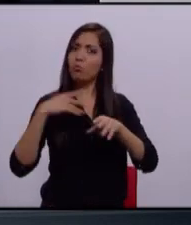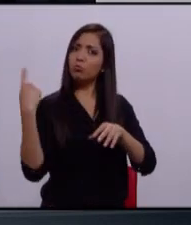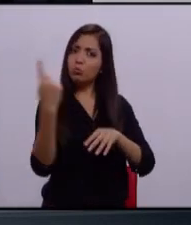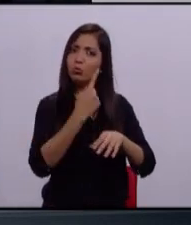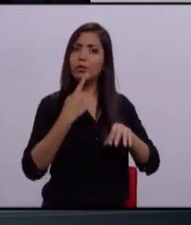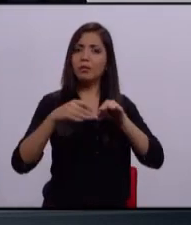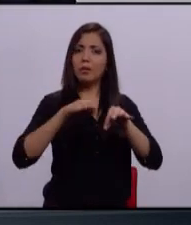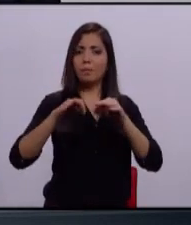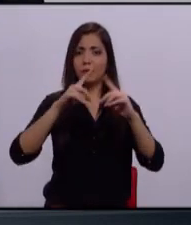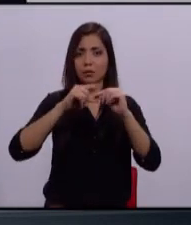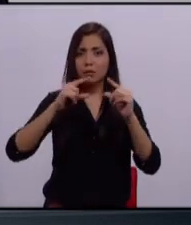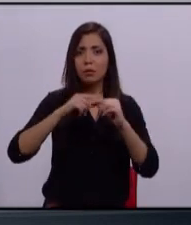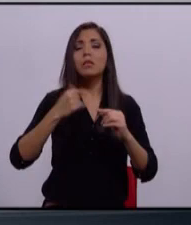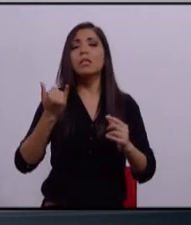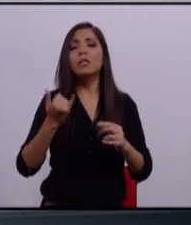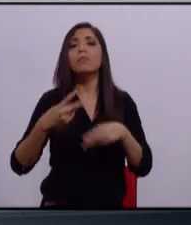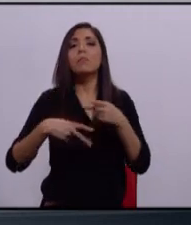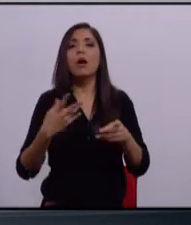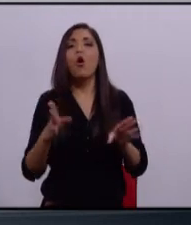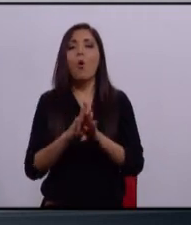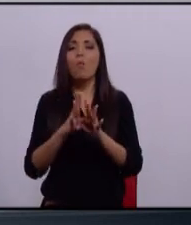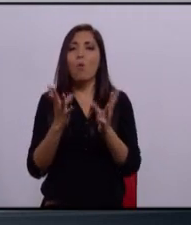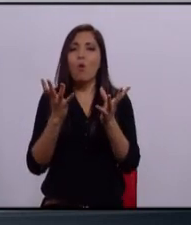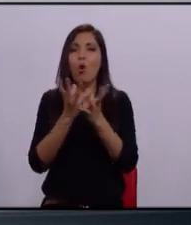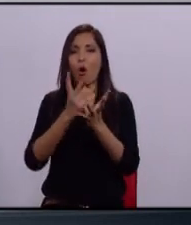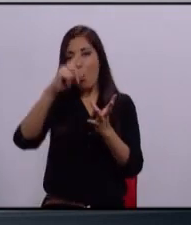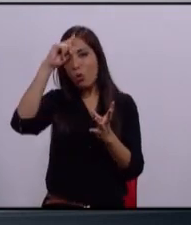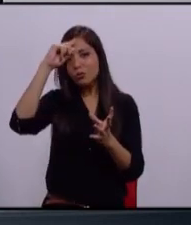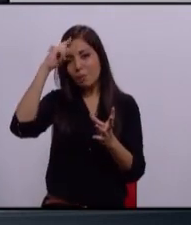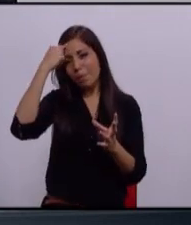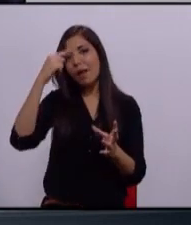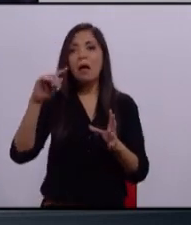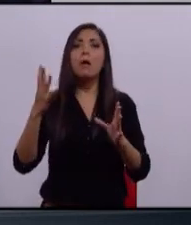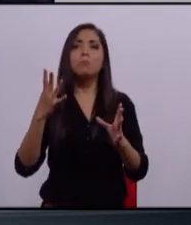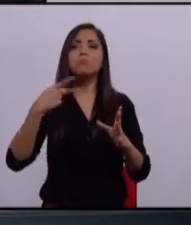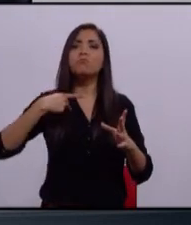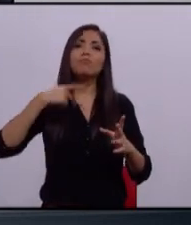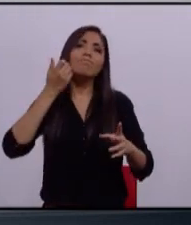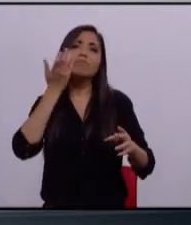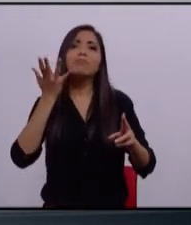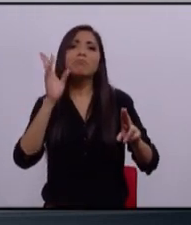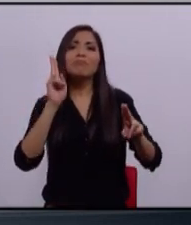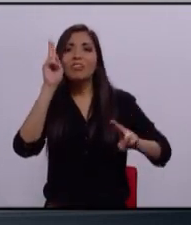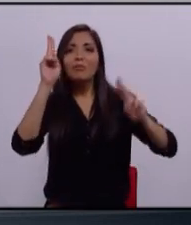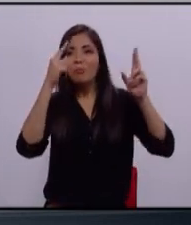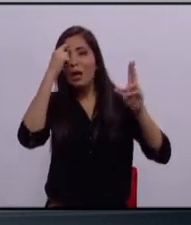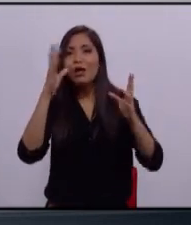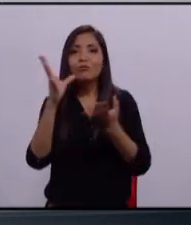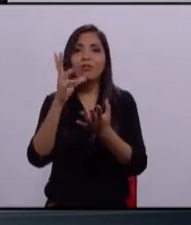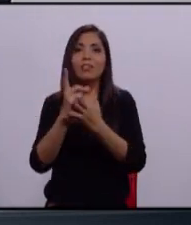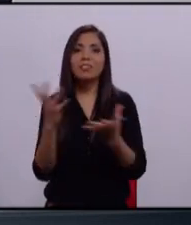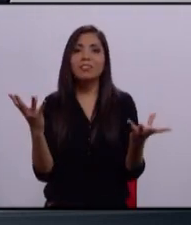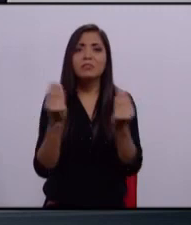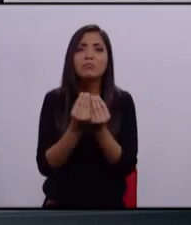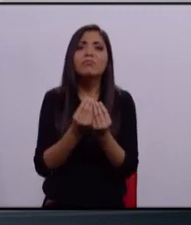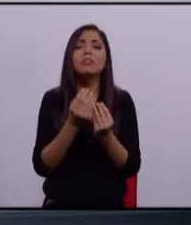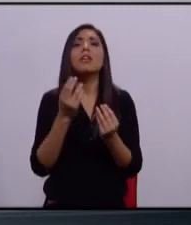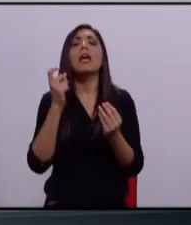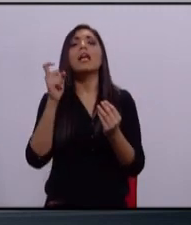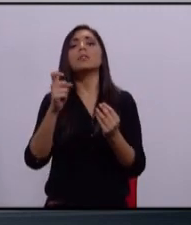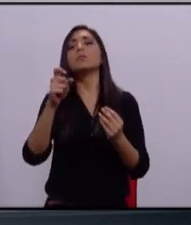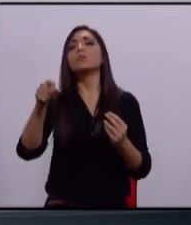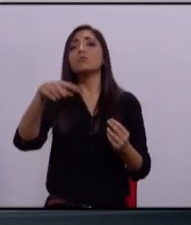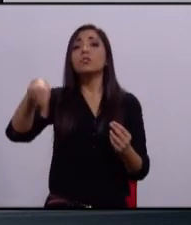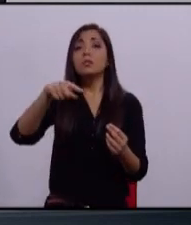integrarnos. Se creará un consejo de participación ciudadana donde sea integrada el tema de seguridad para que